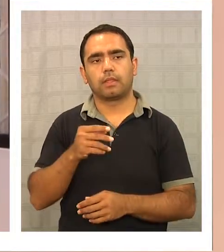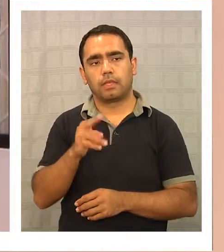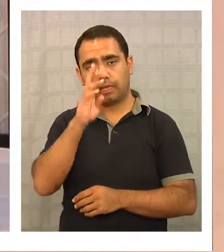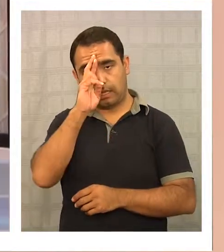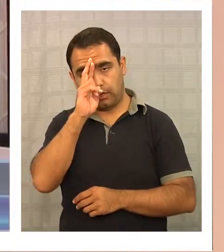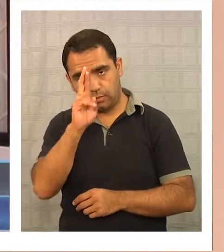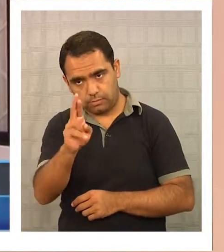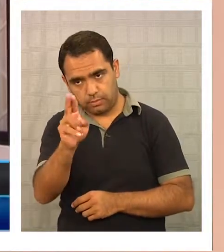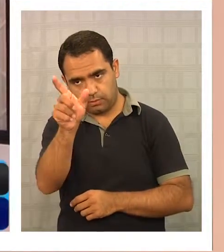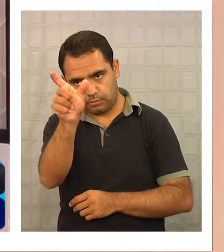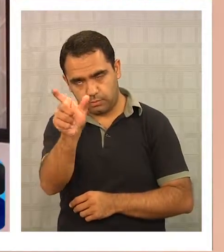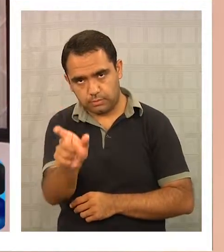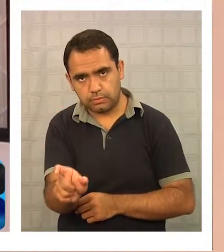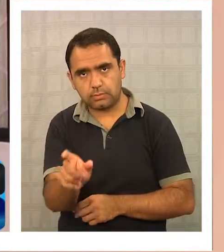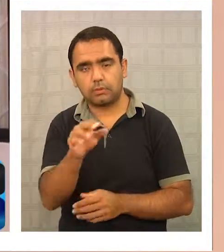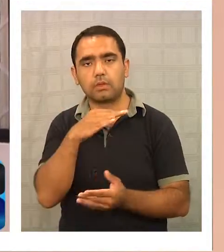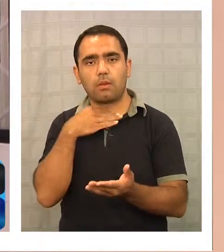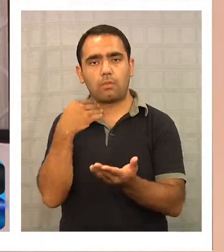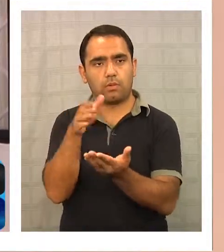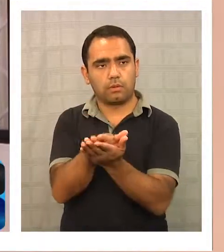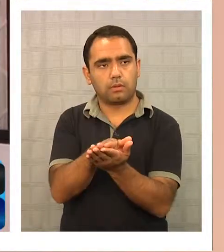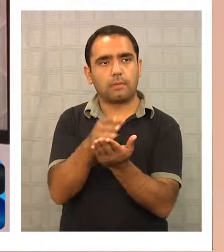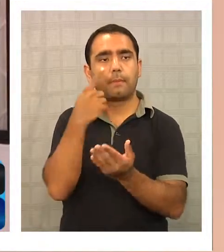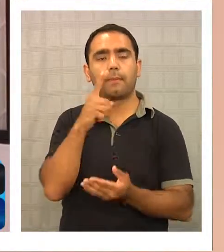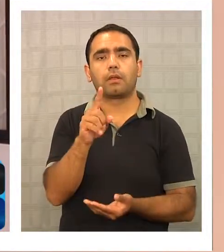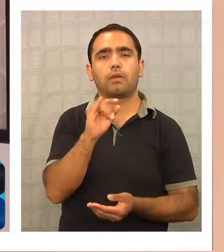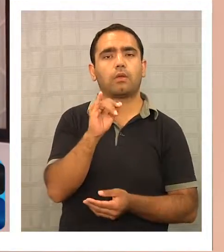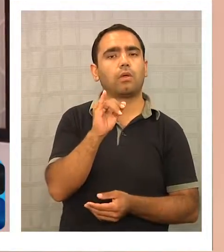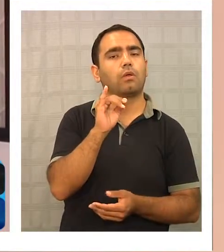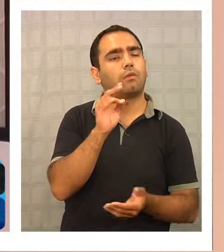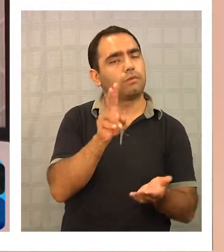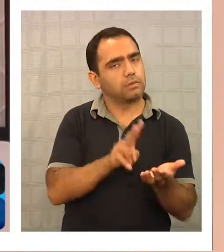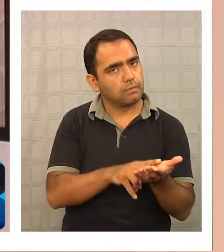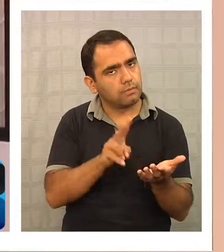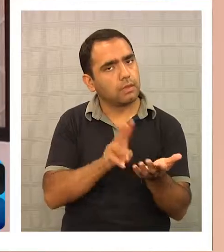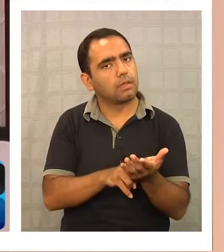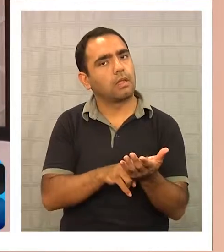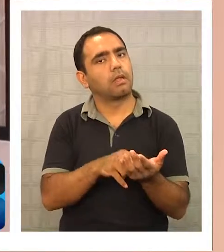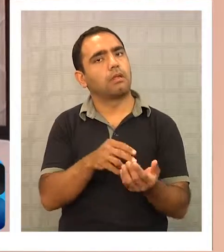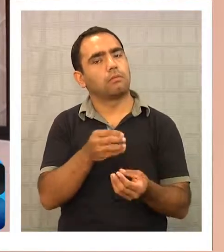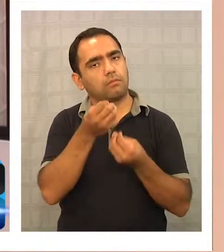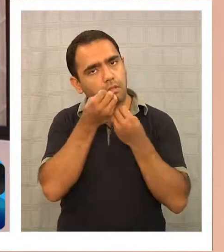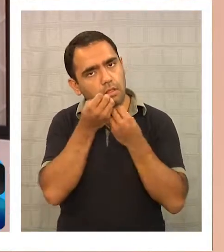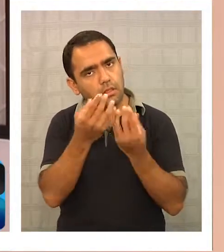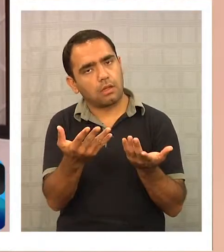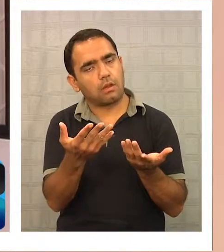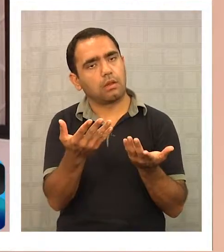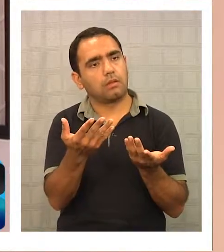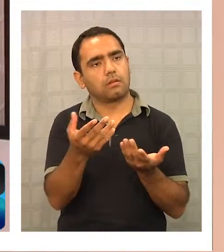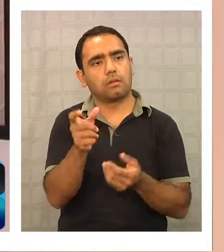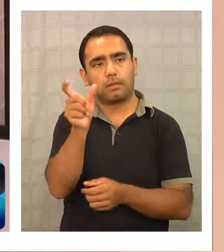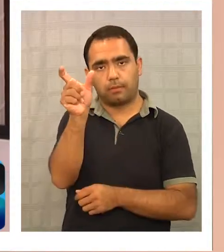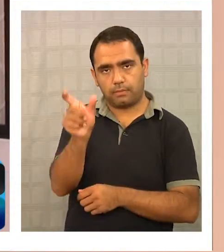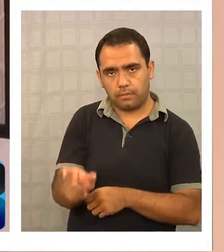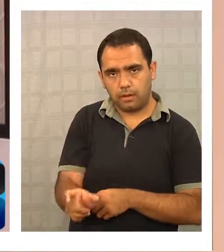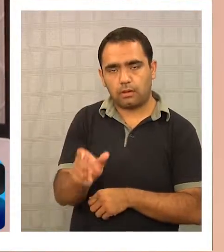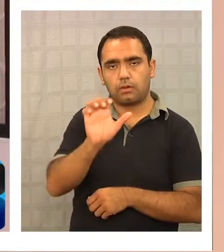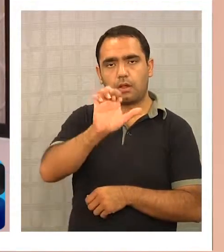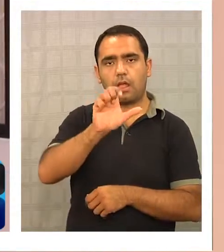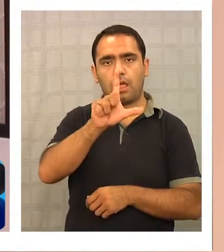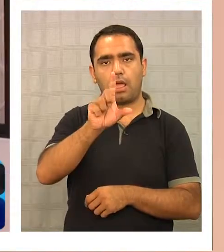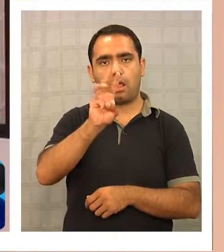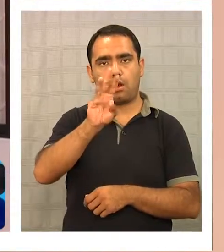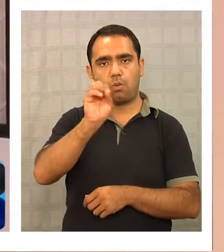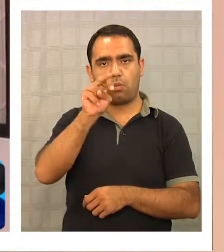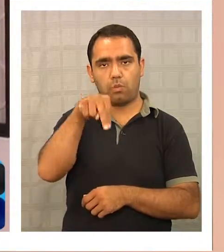persona de quien muere, pero creo que francamente también hay que decir las cosas como son. Es decir, Elwin no es el